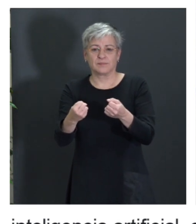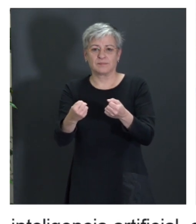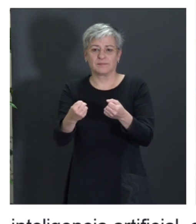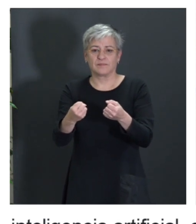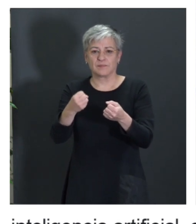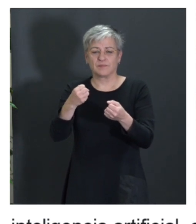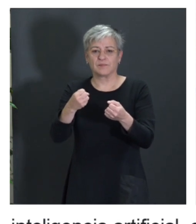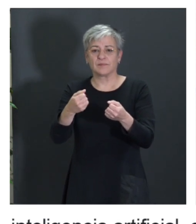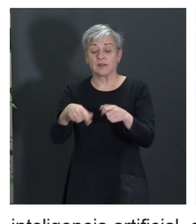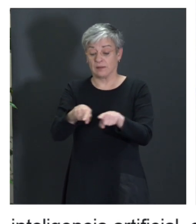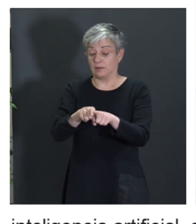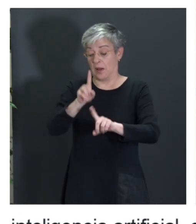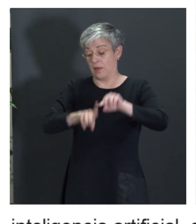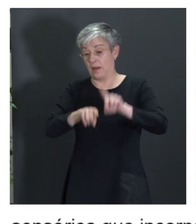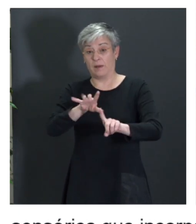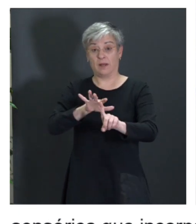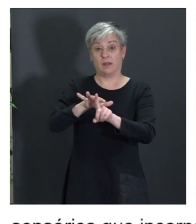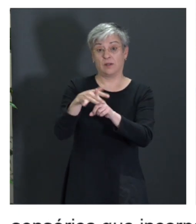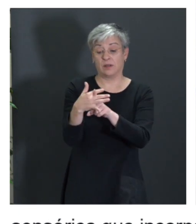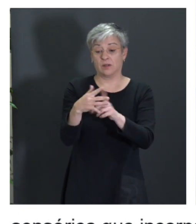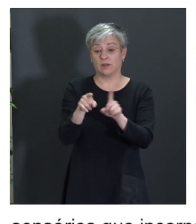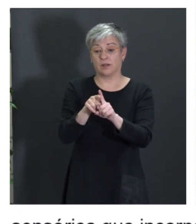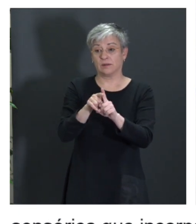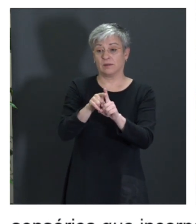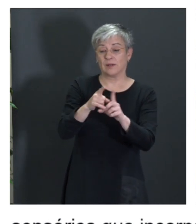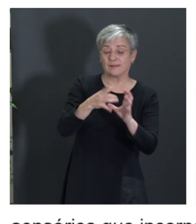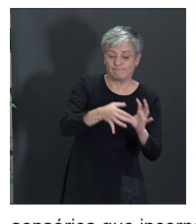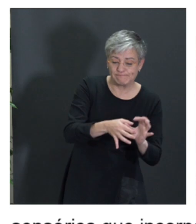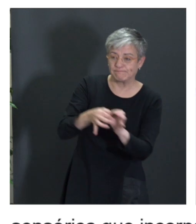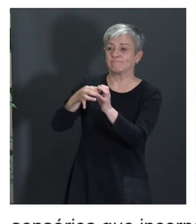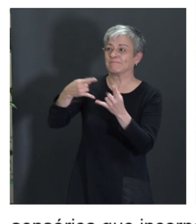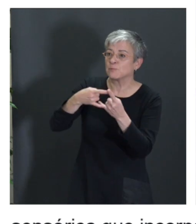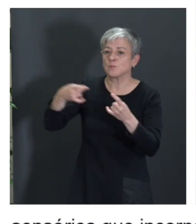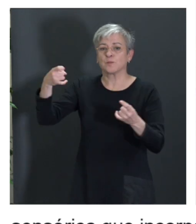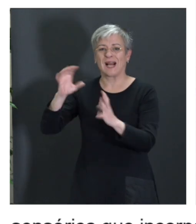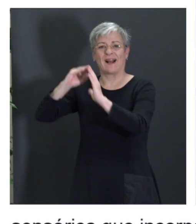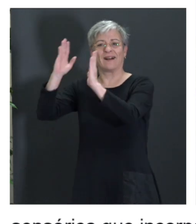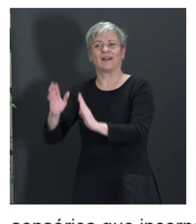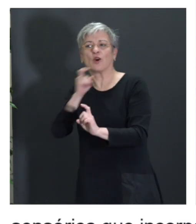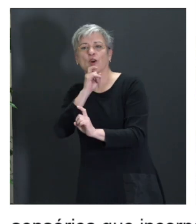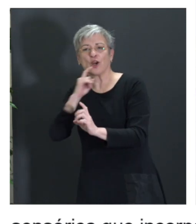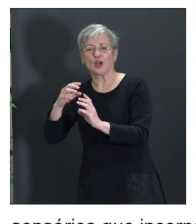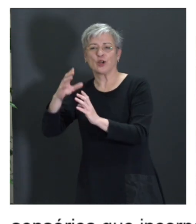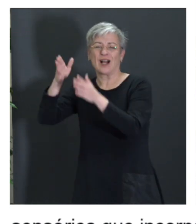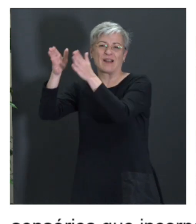y en función del caso se comunica con data centers para poder empezar a